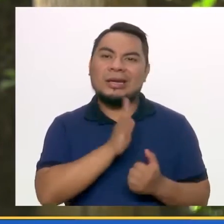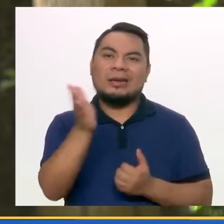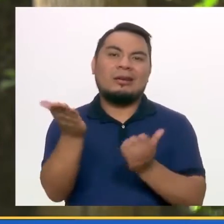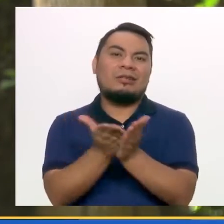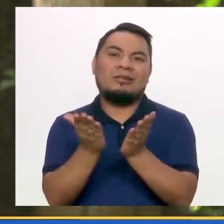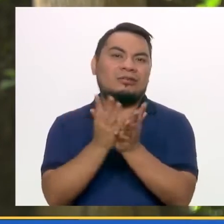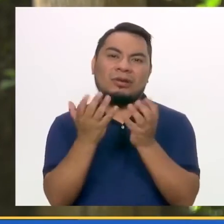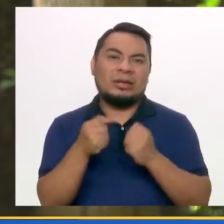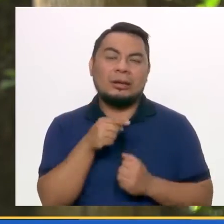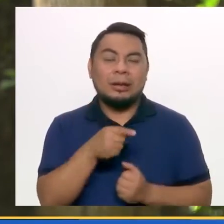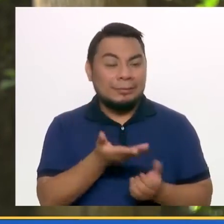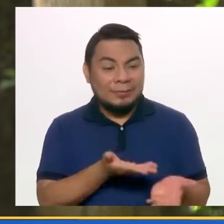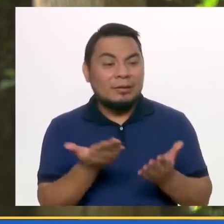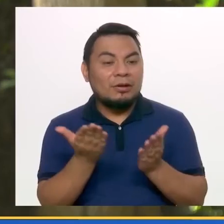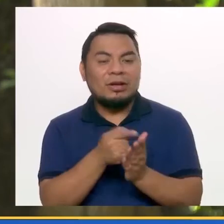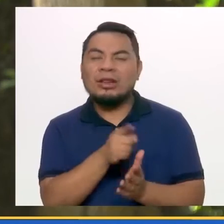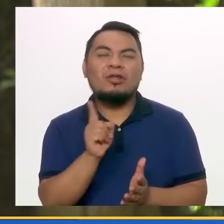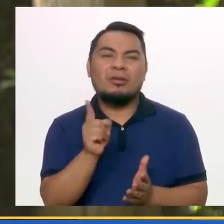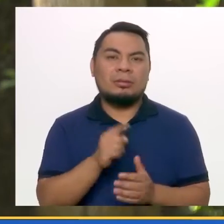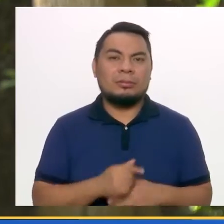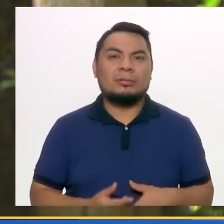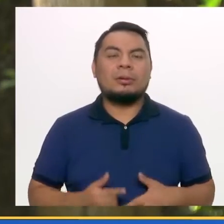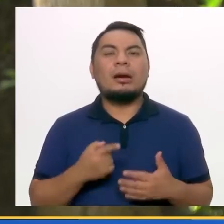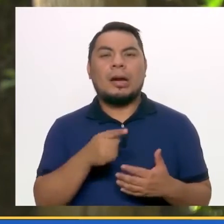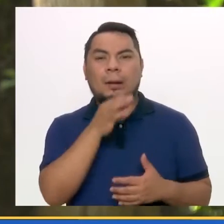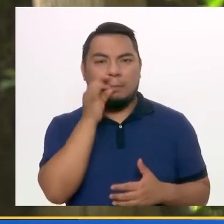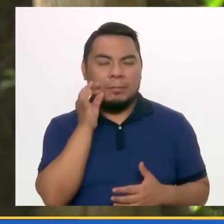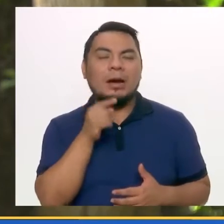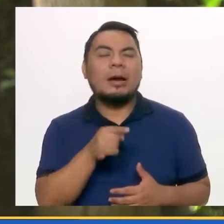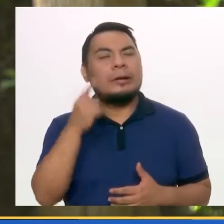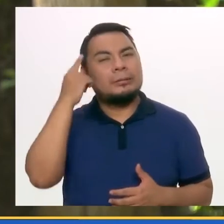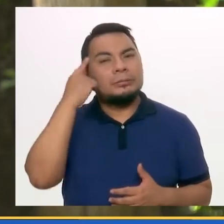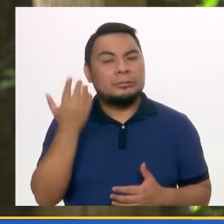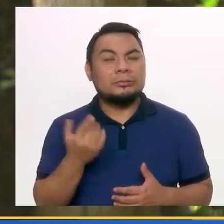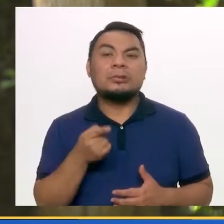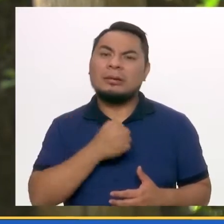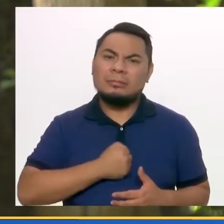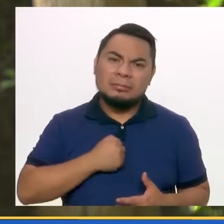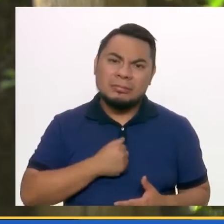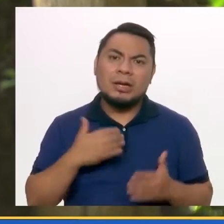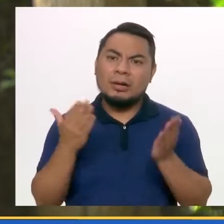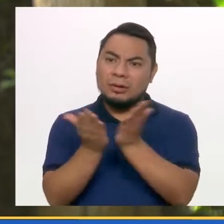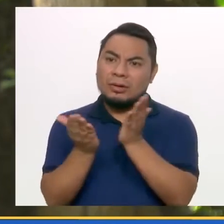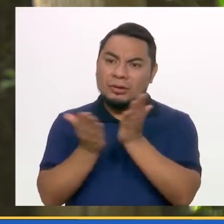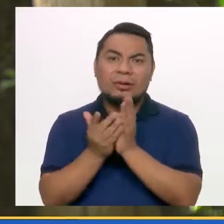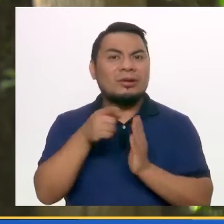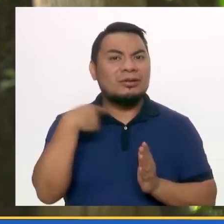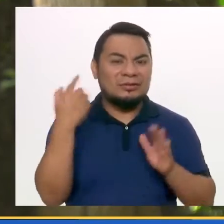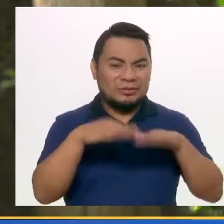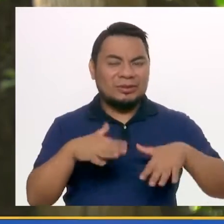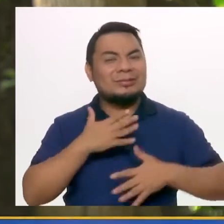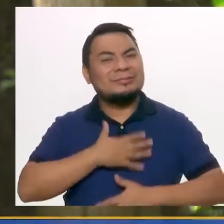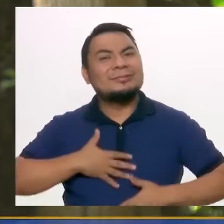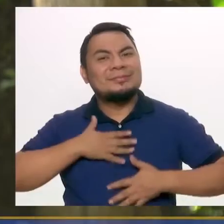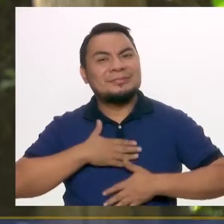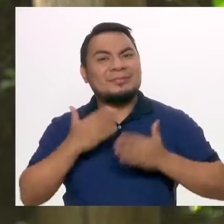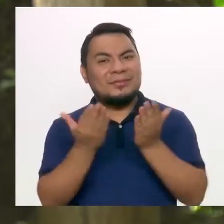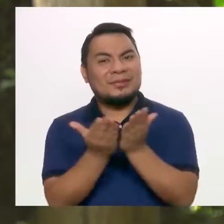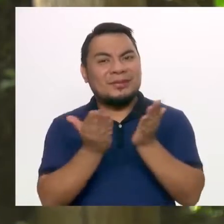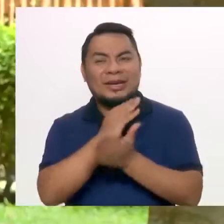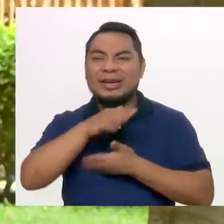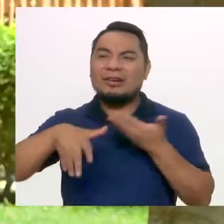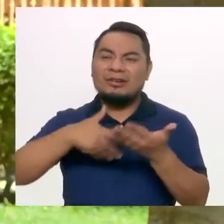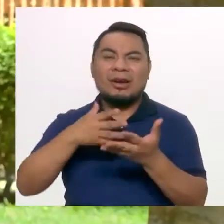El colegio no va a ser un espacio que disfrute, cosa que es una pena, porque el colegio es una experiencia que el niño puede disfrutar y vivir con